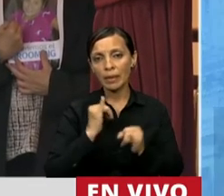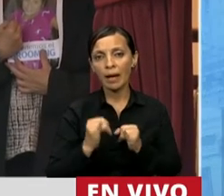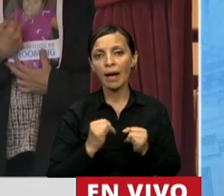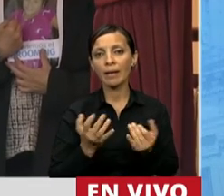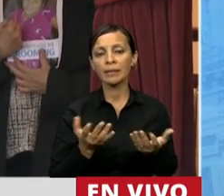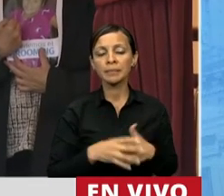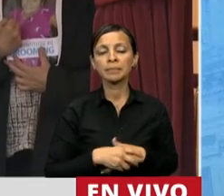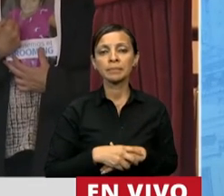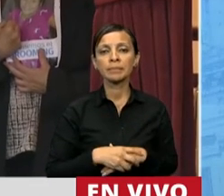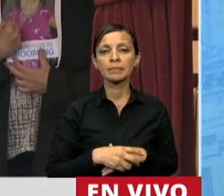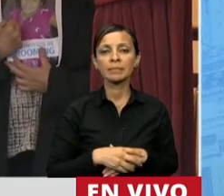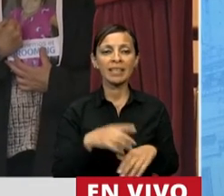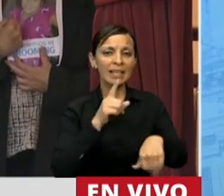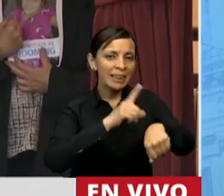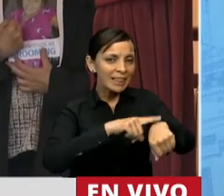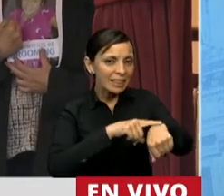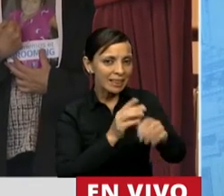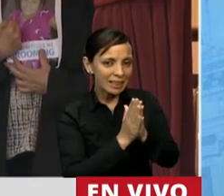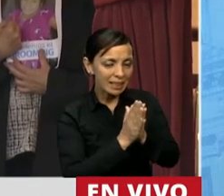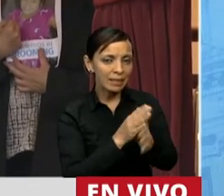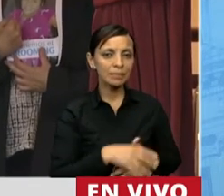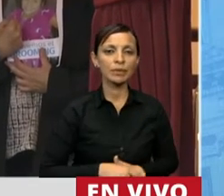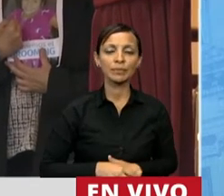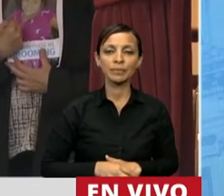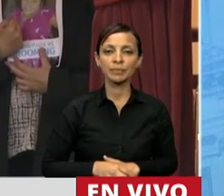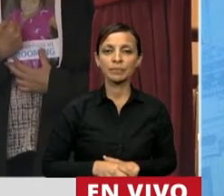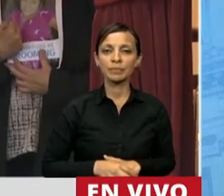cesando y comenzando las últimas horas.